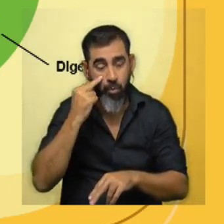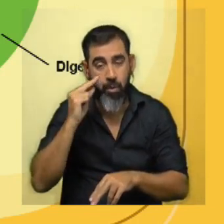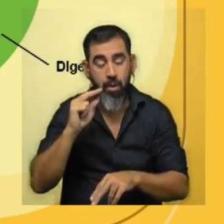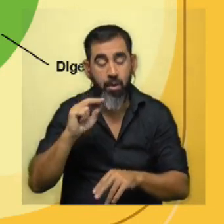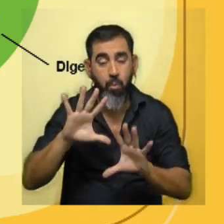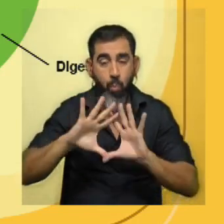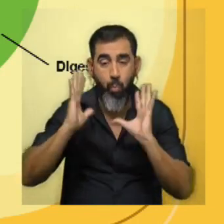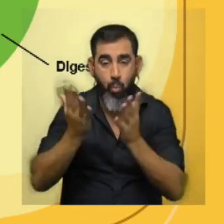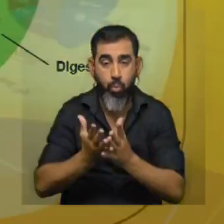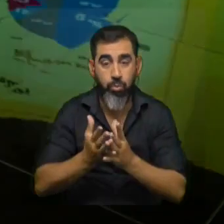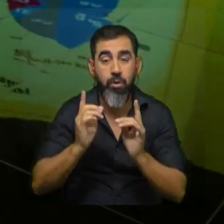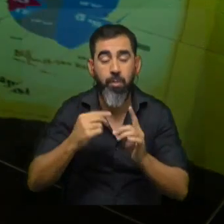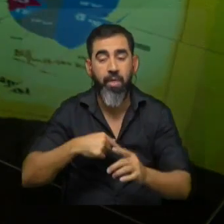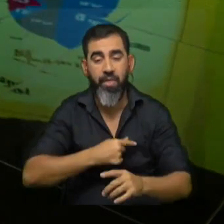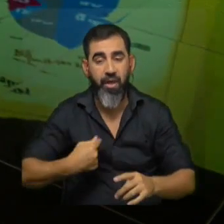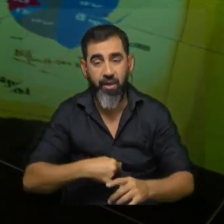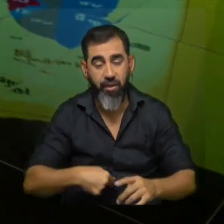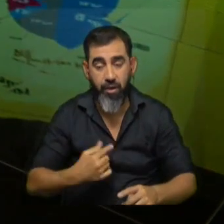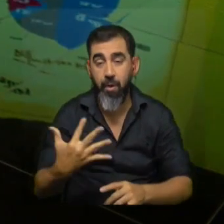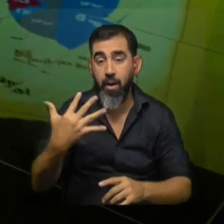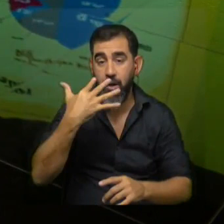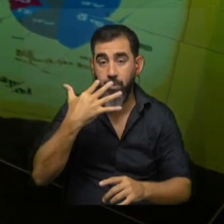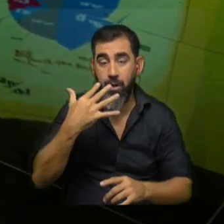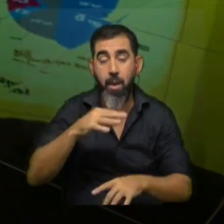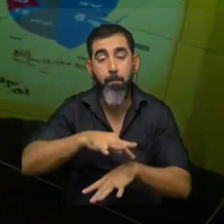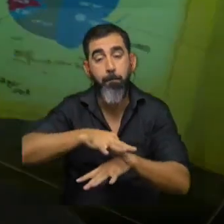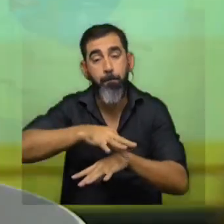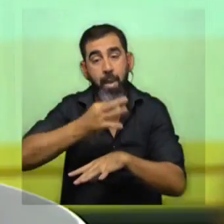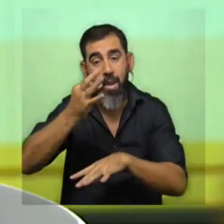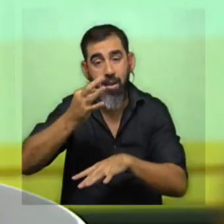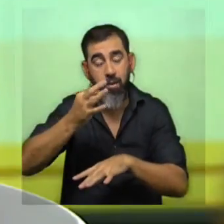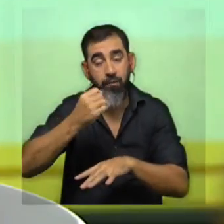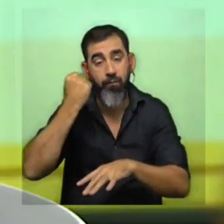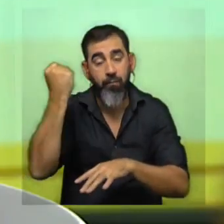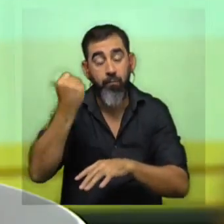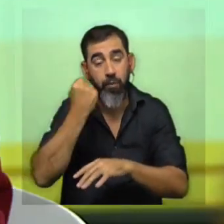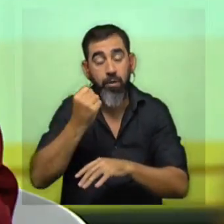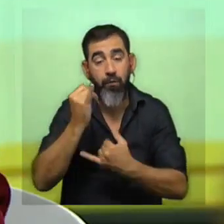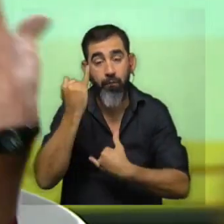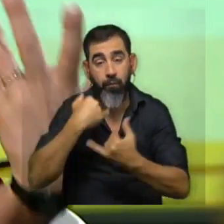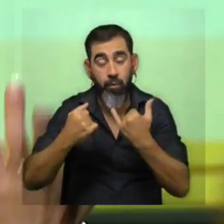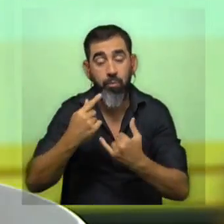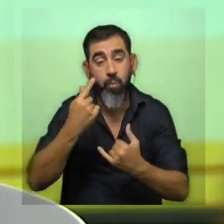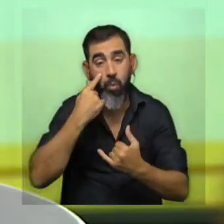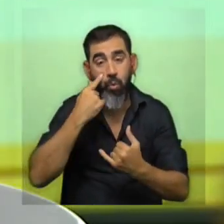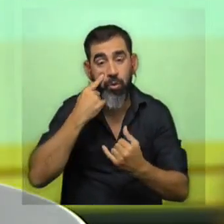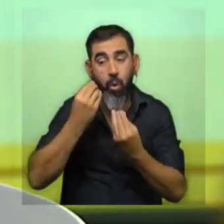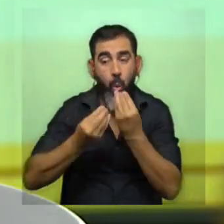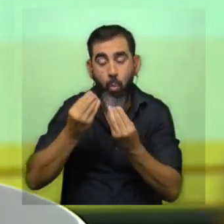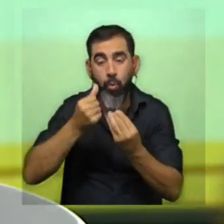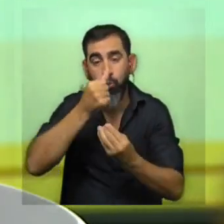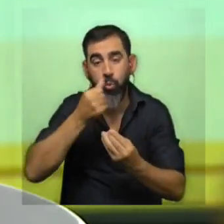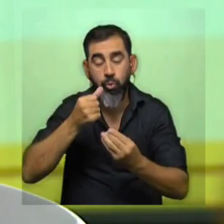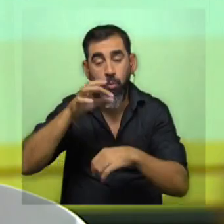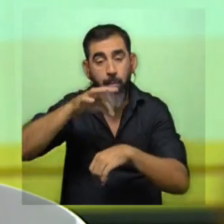le siguen las patologías digestivas las respiratorias y las de piel que esta información está muy buena para saber obviamente el encare que vamos a hacer a nivel de